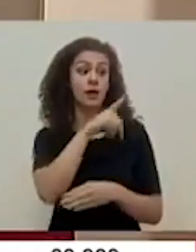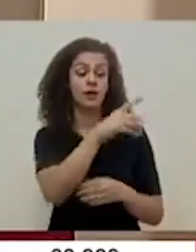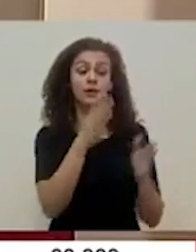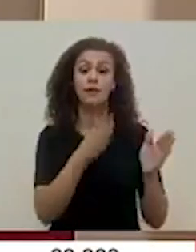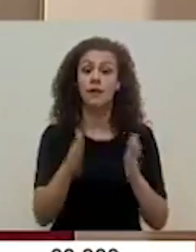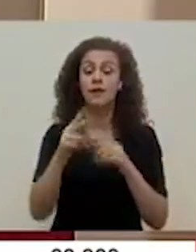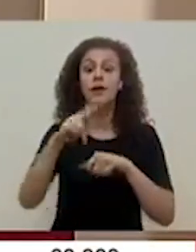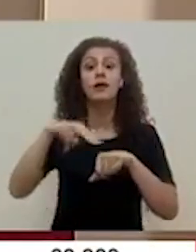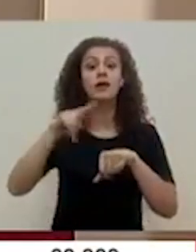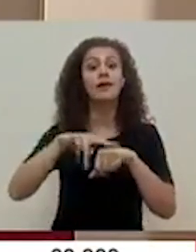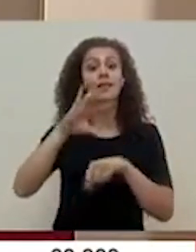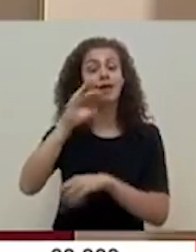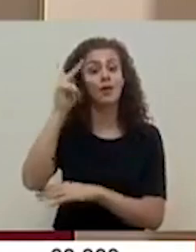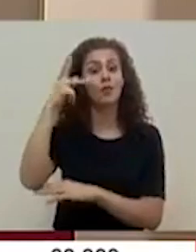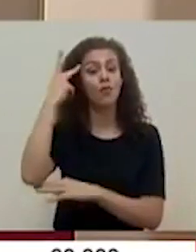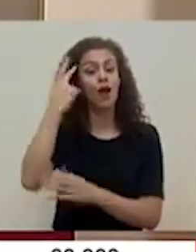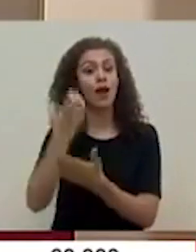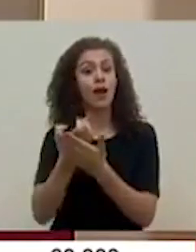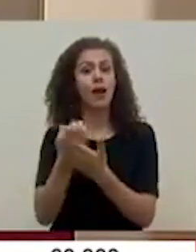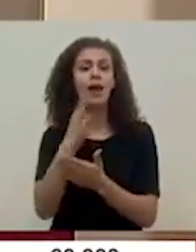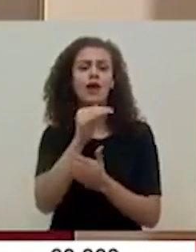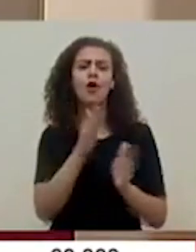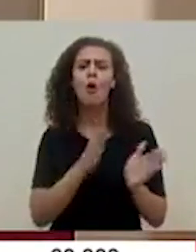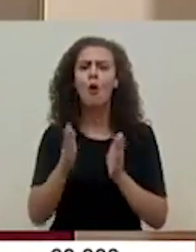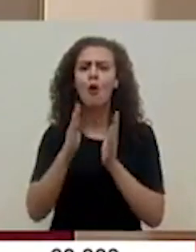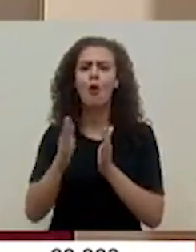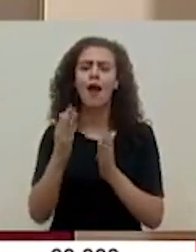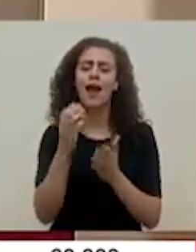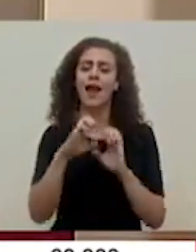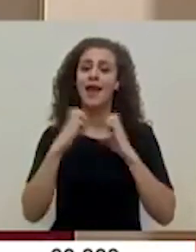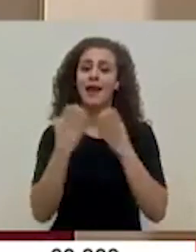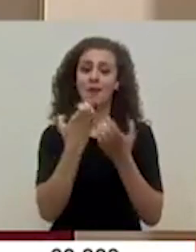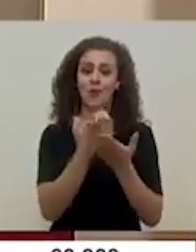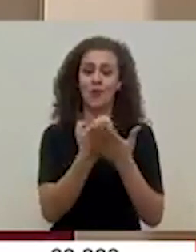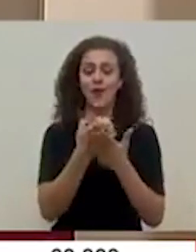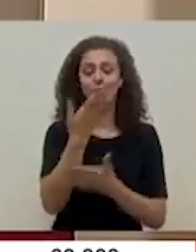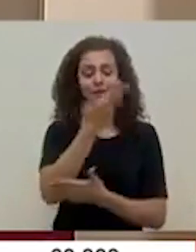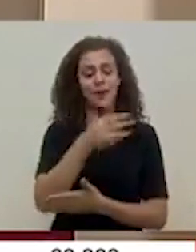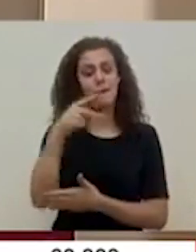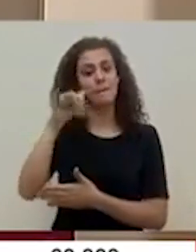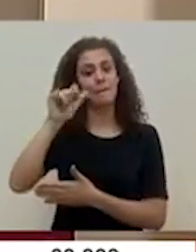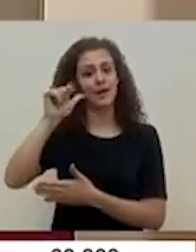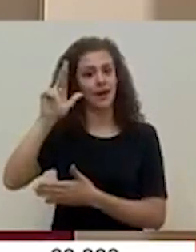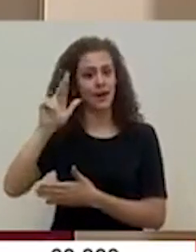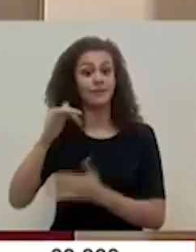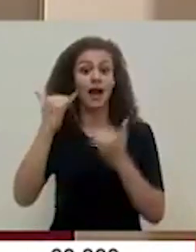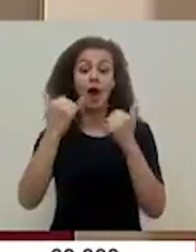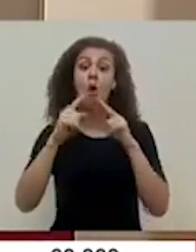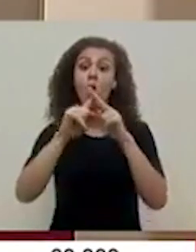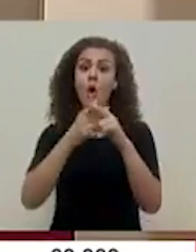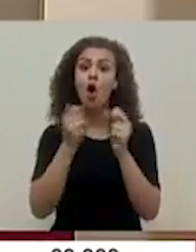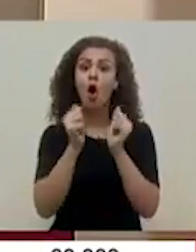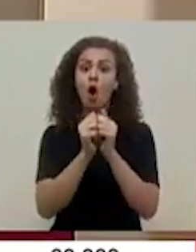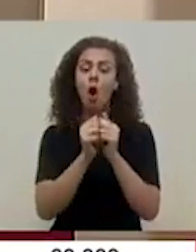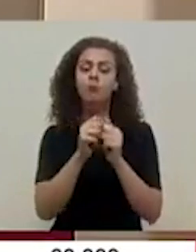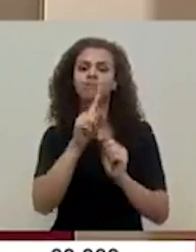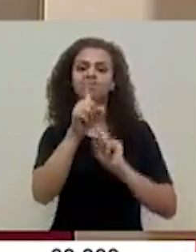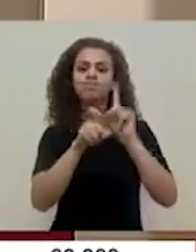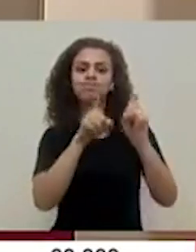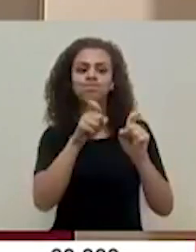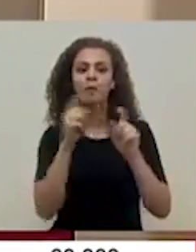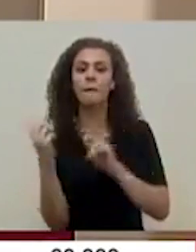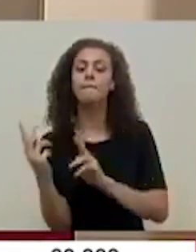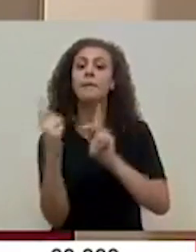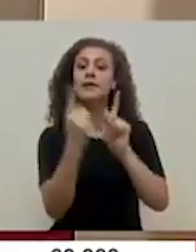Planificación Nacional y Política Económica y Coordinadora del Equipo Económico la señora Pilar Garrido vamos a iniciar con el periodo de consultas